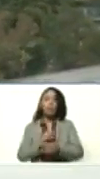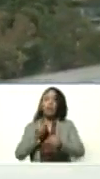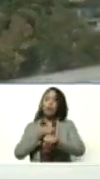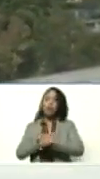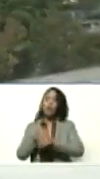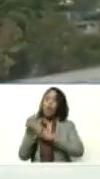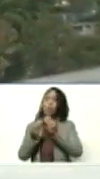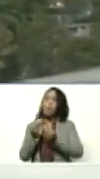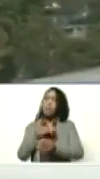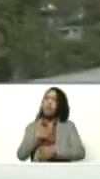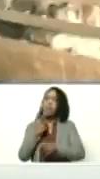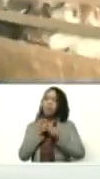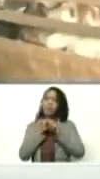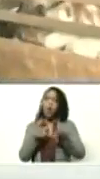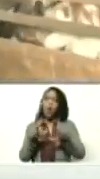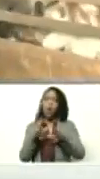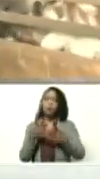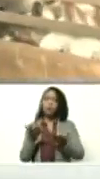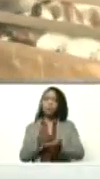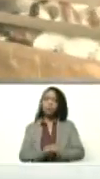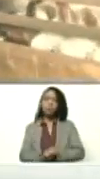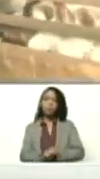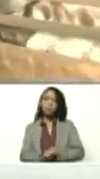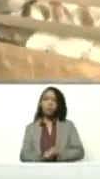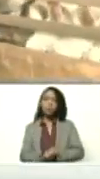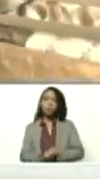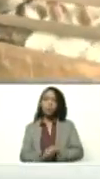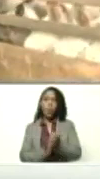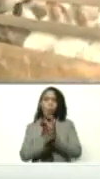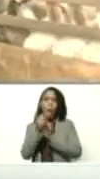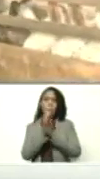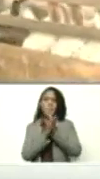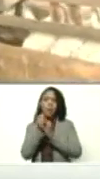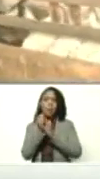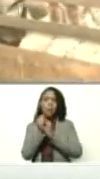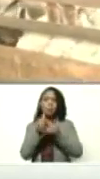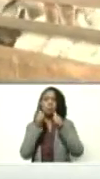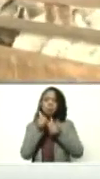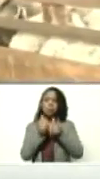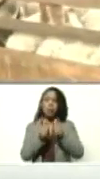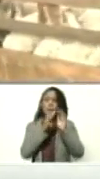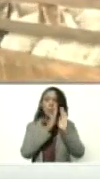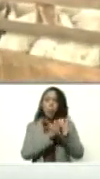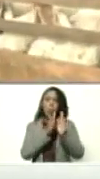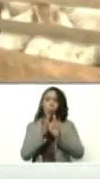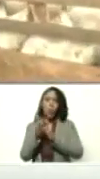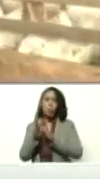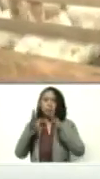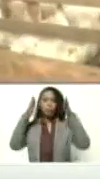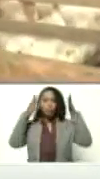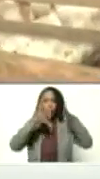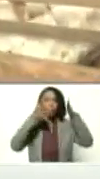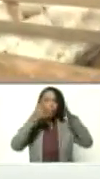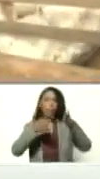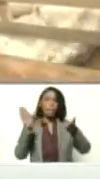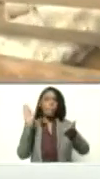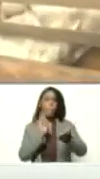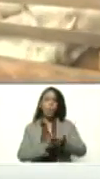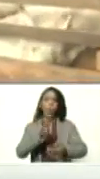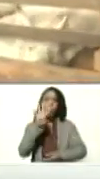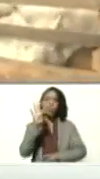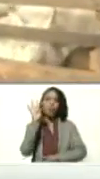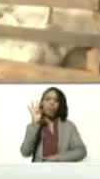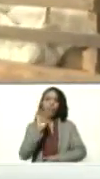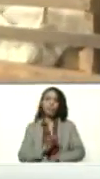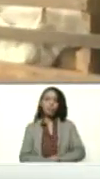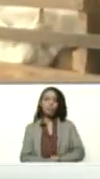¿cómo podemos replicar, multiplicar con emprendimientos bien organizados, bien asesorados, aplicando las cuatro F